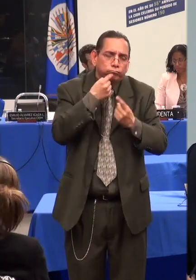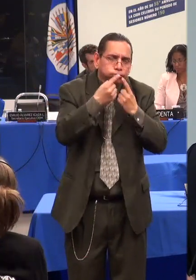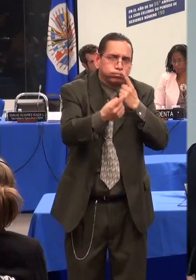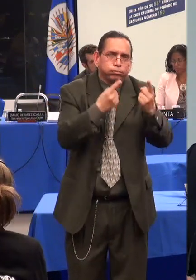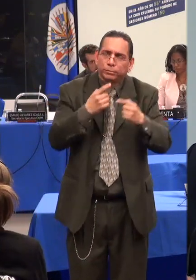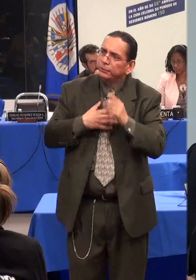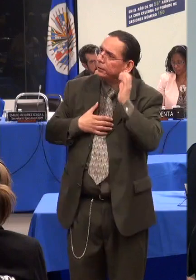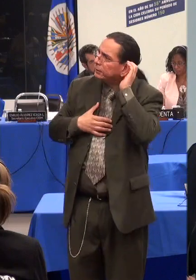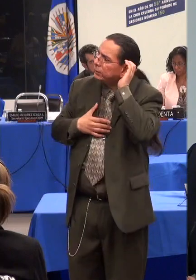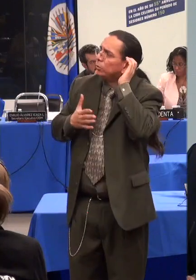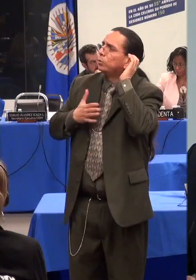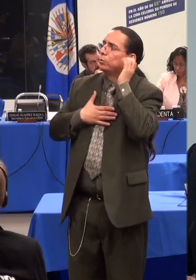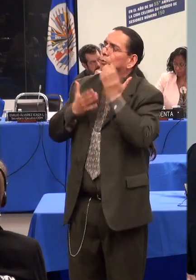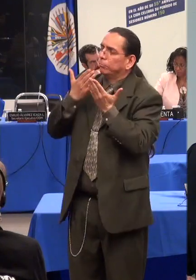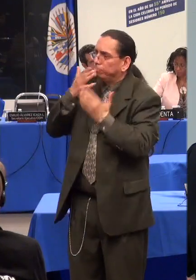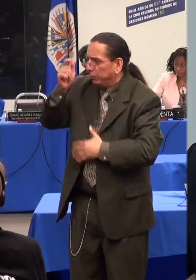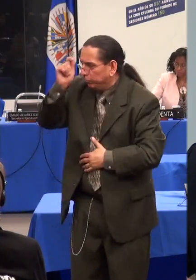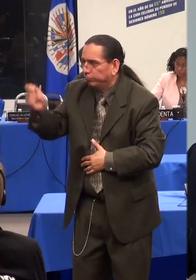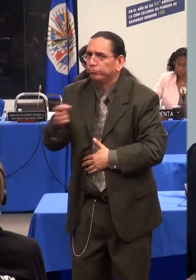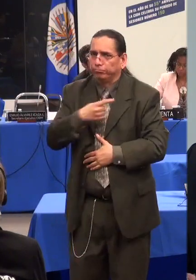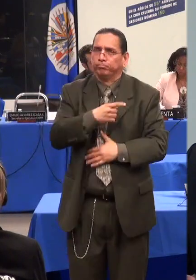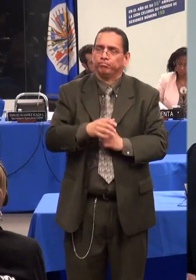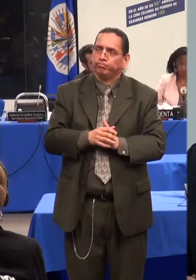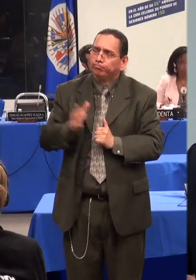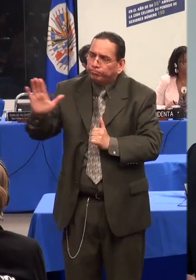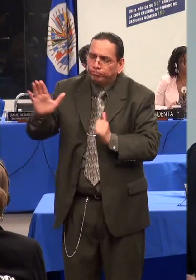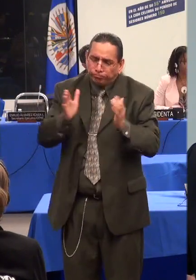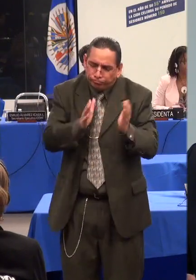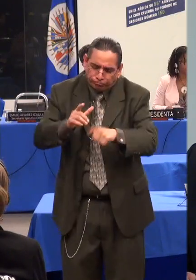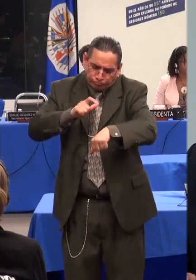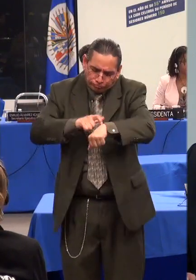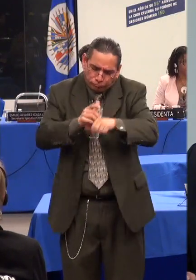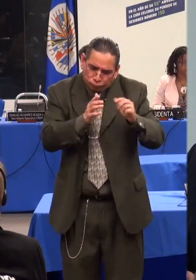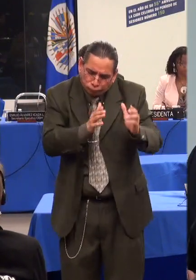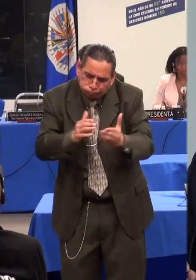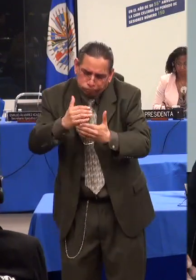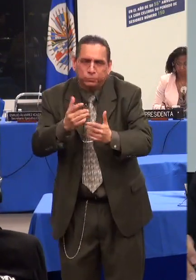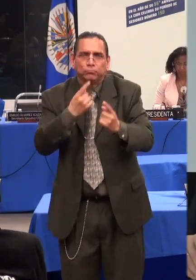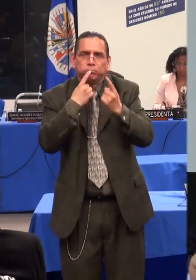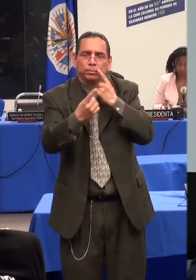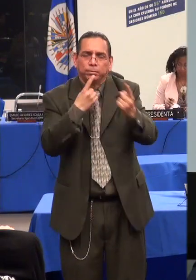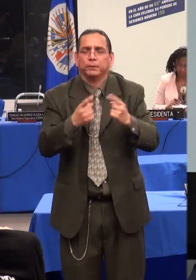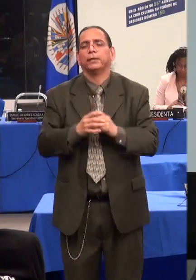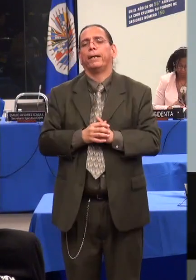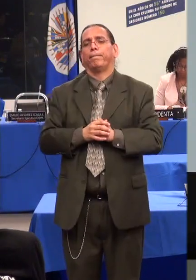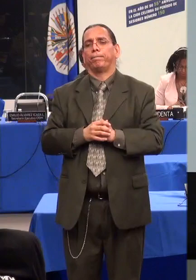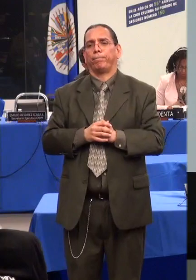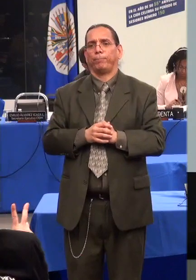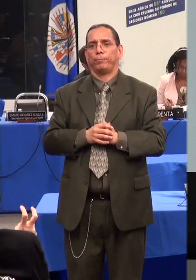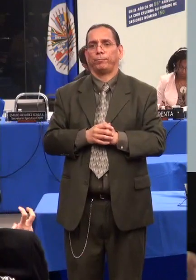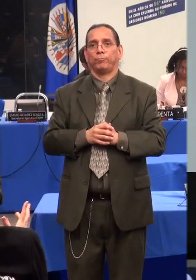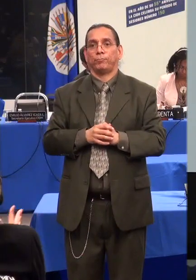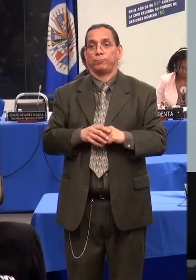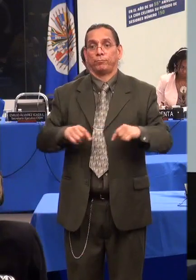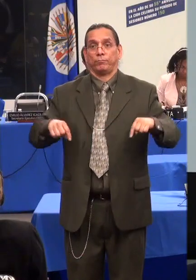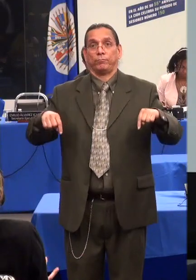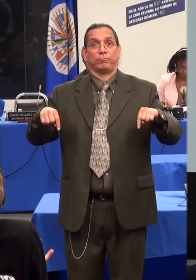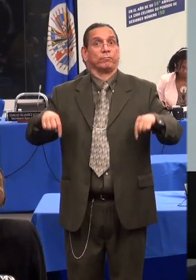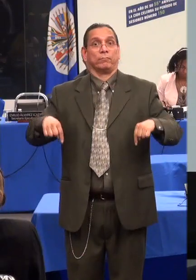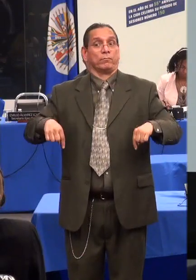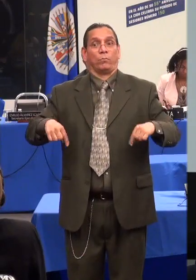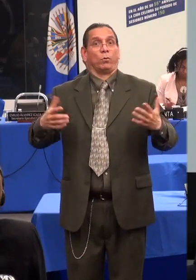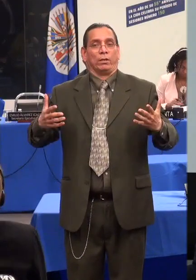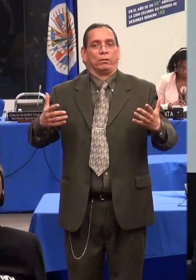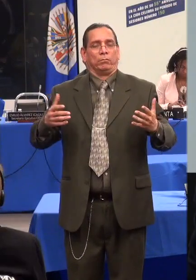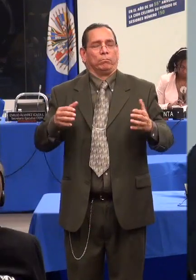llega a la razón, pero también al alma, en busca de eso que usted ha mencionado, que es una sociedad más